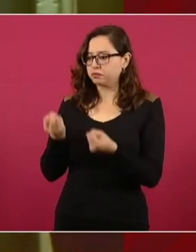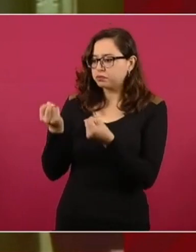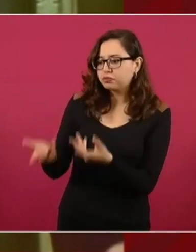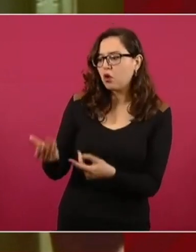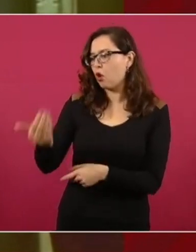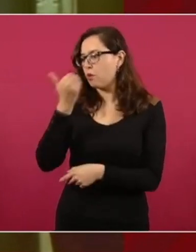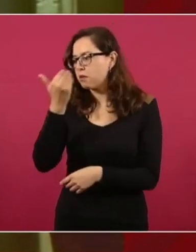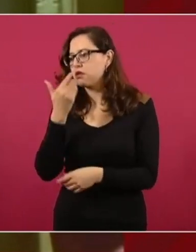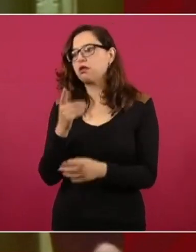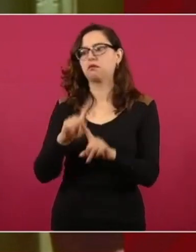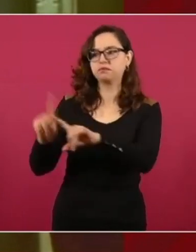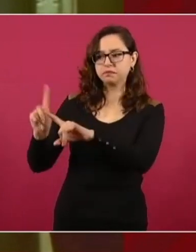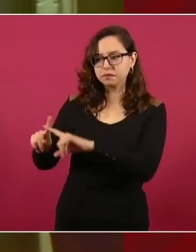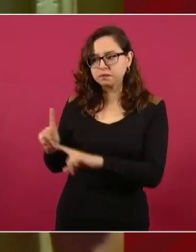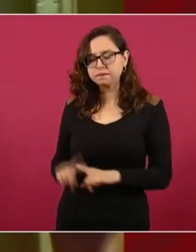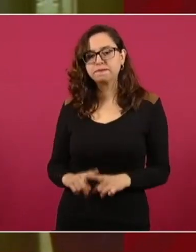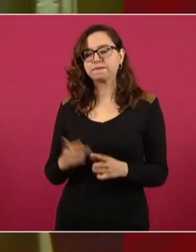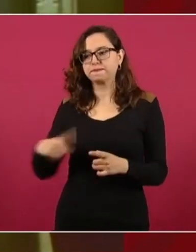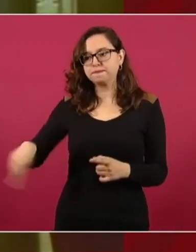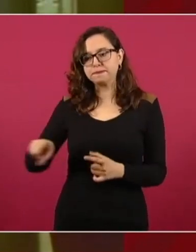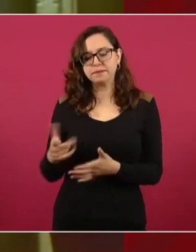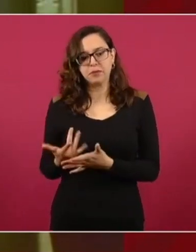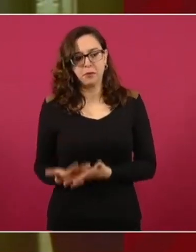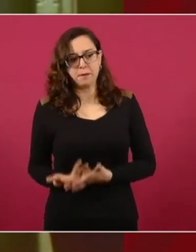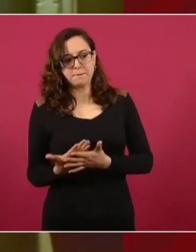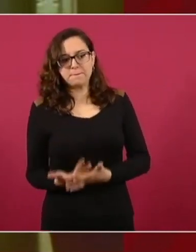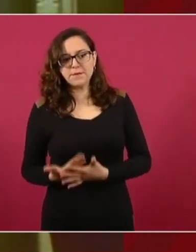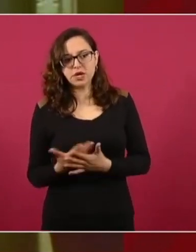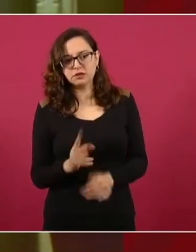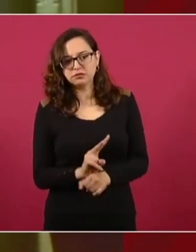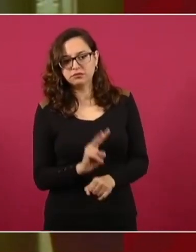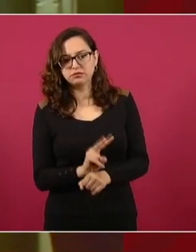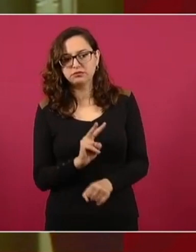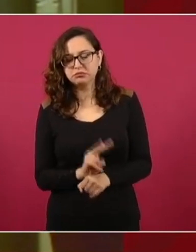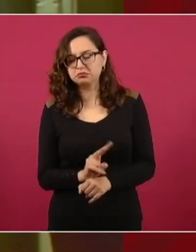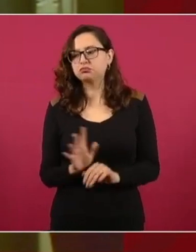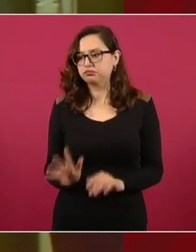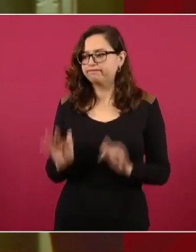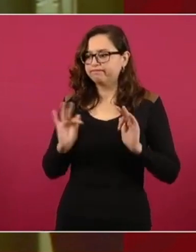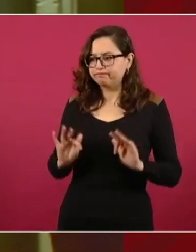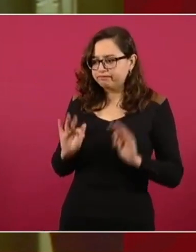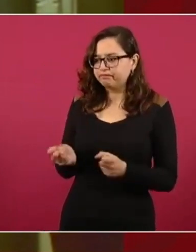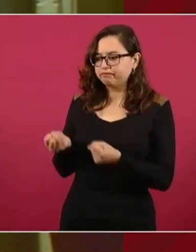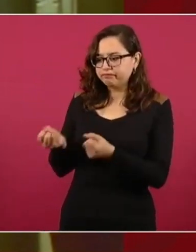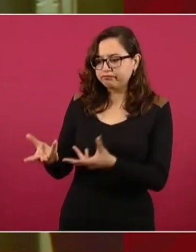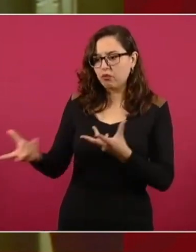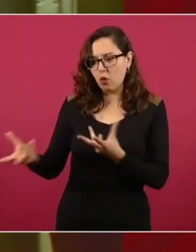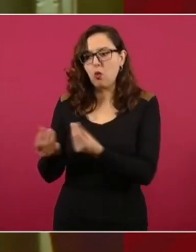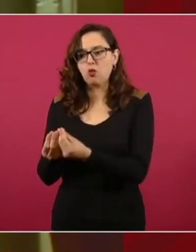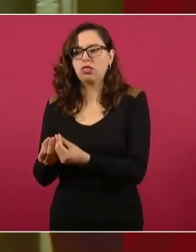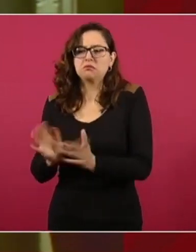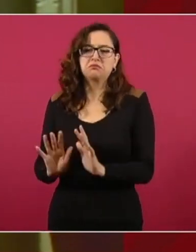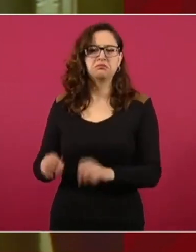la espera pues sea un poco más tranquila. Estamos con ellos, presidente, no los